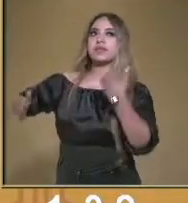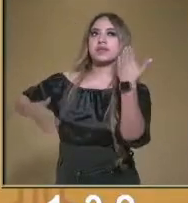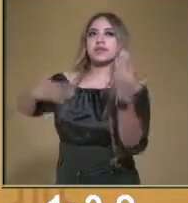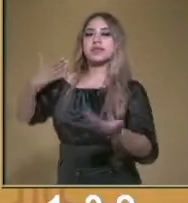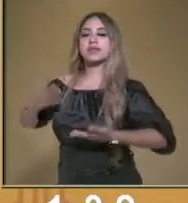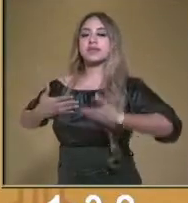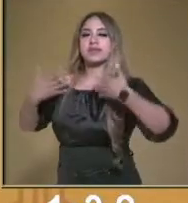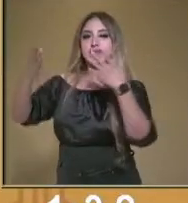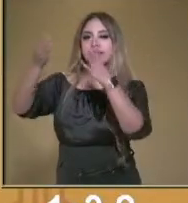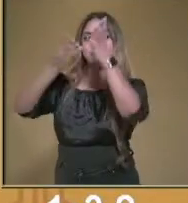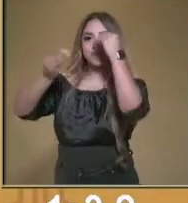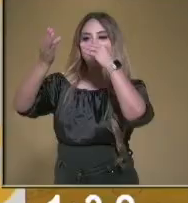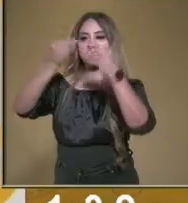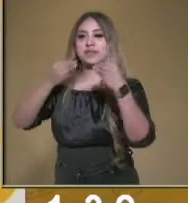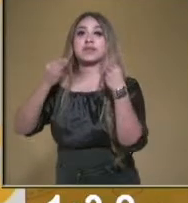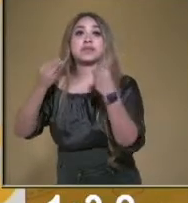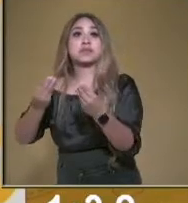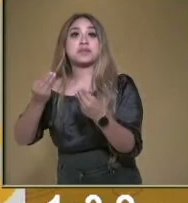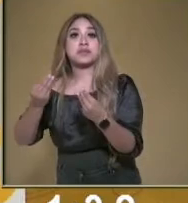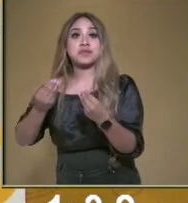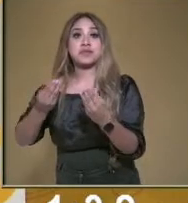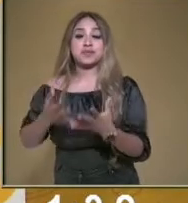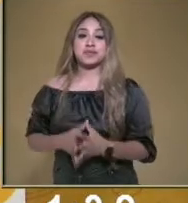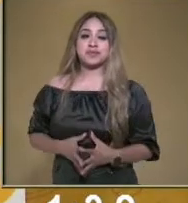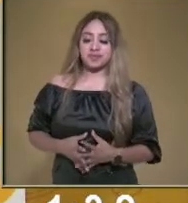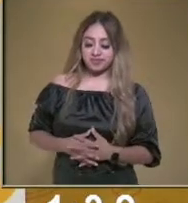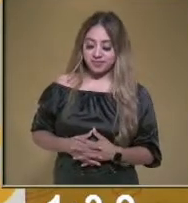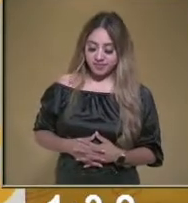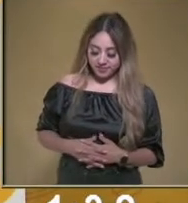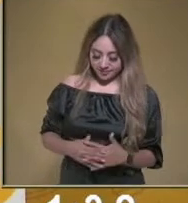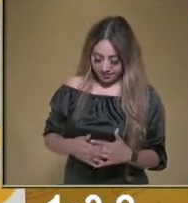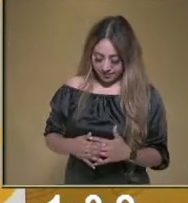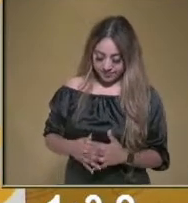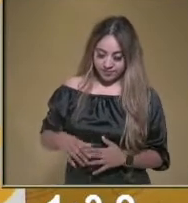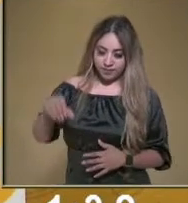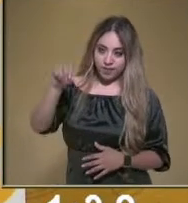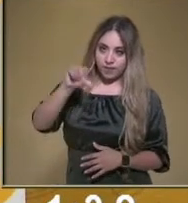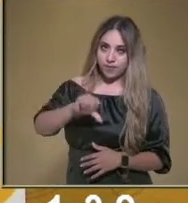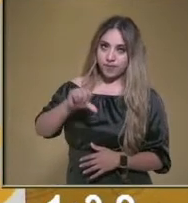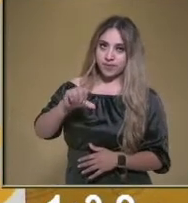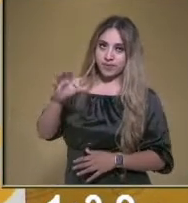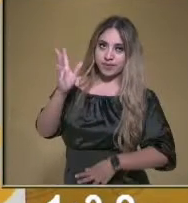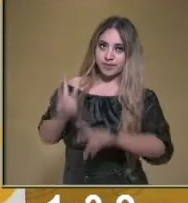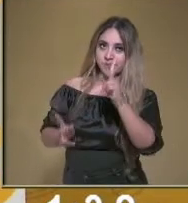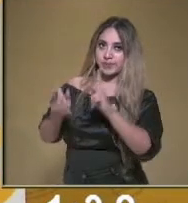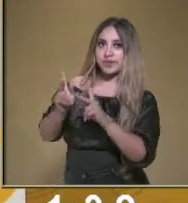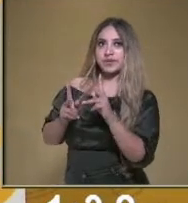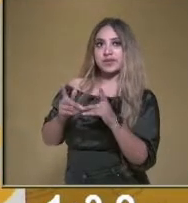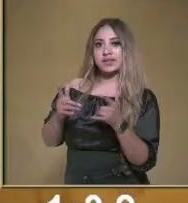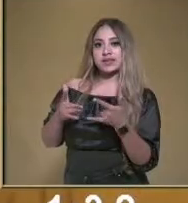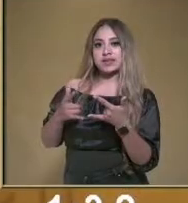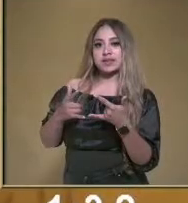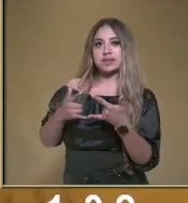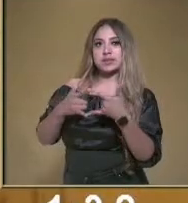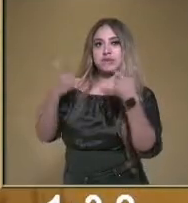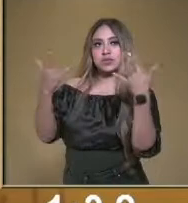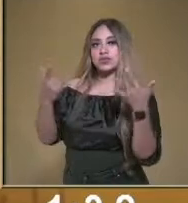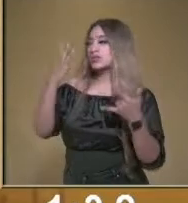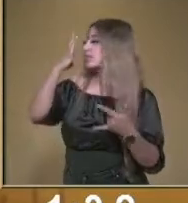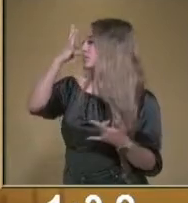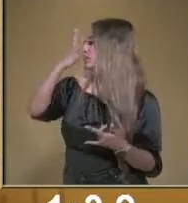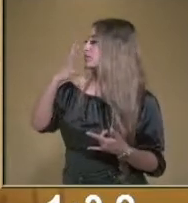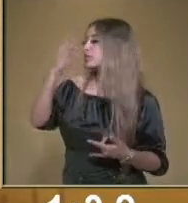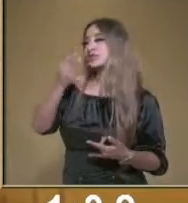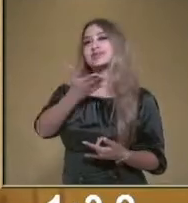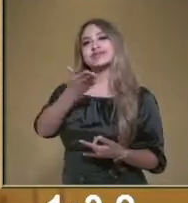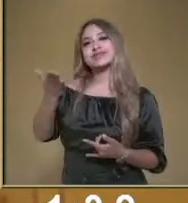muchísimo. Exactamente. El día de hoy hablaremos sobre un cuento muy bonito. Esperamos. Esperamos con mucho gusto que les